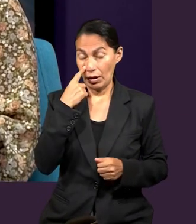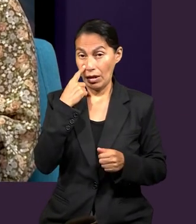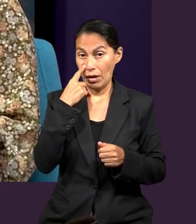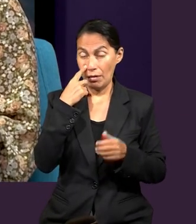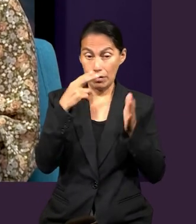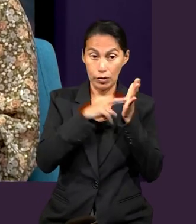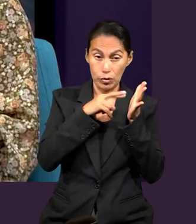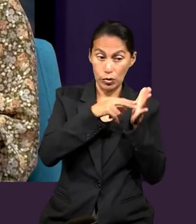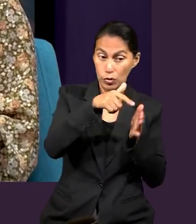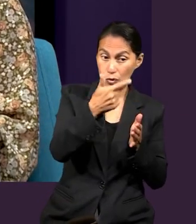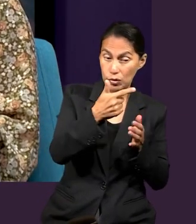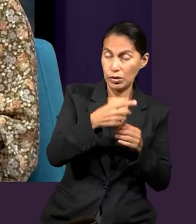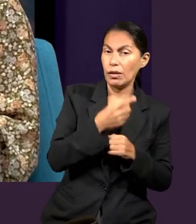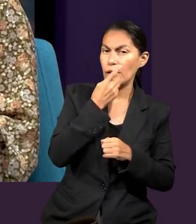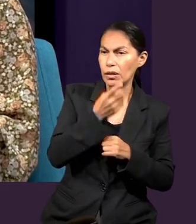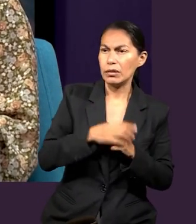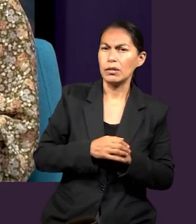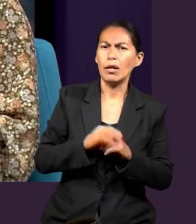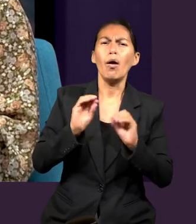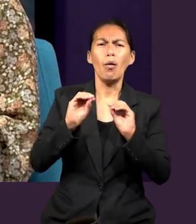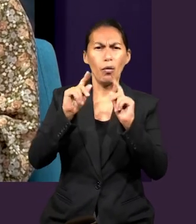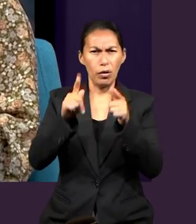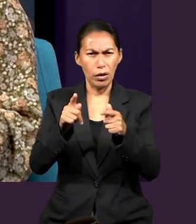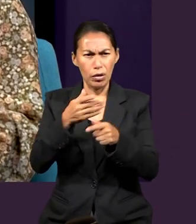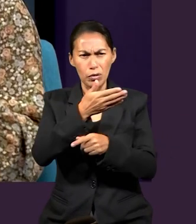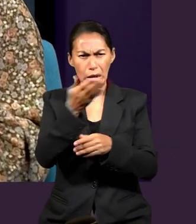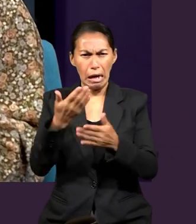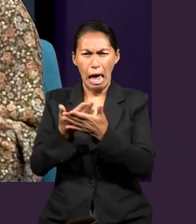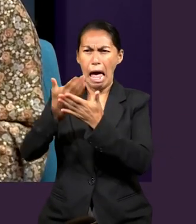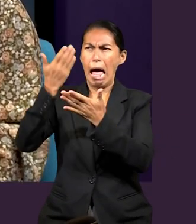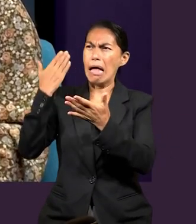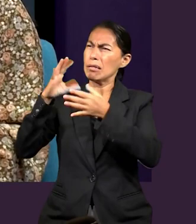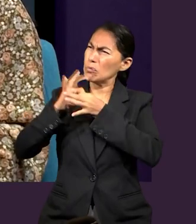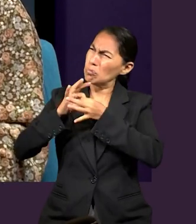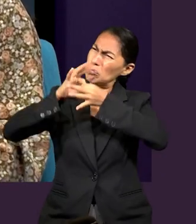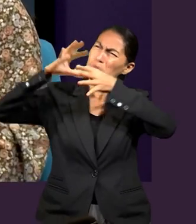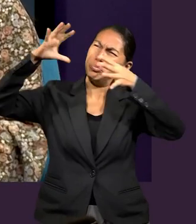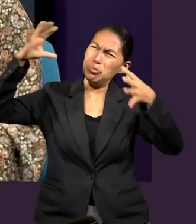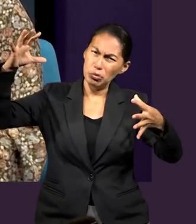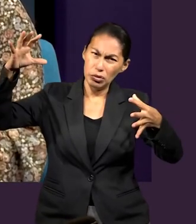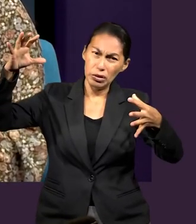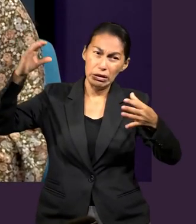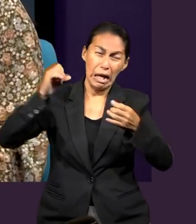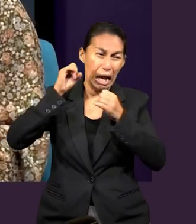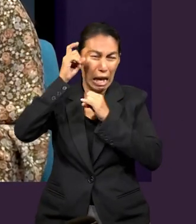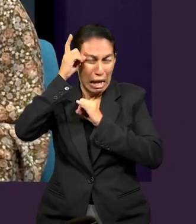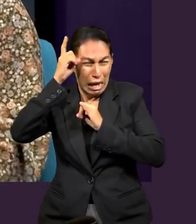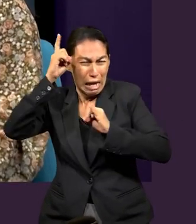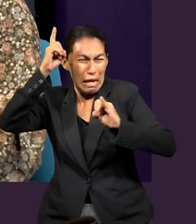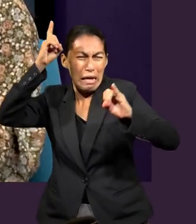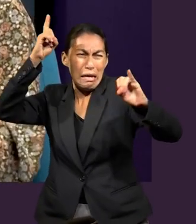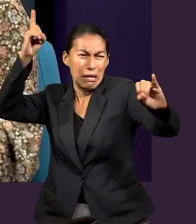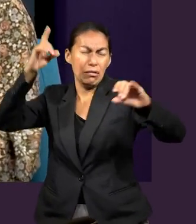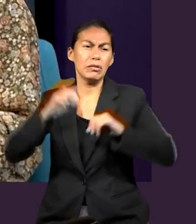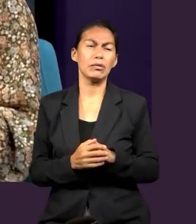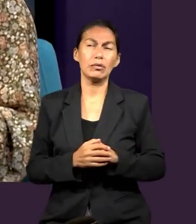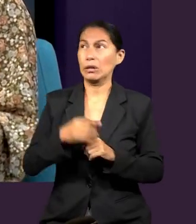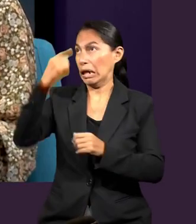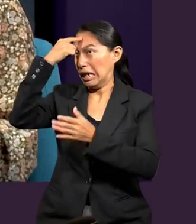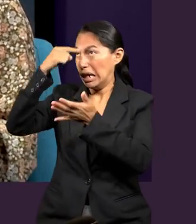versículo 12 la importancia de que, ok, antes no tenían a Dios, antes no tenían una esperanza, antes no